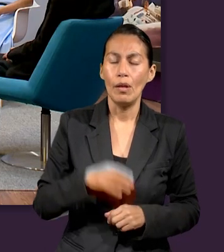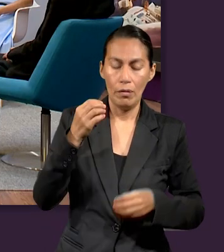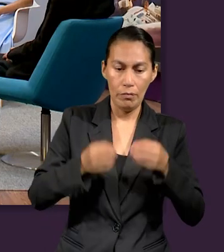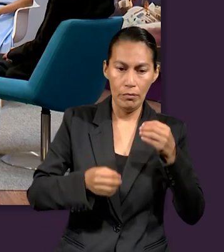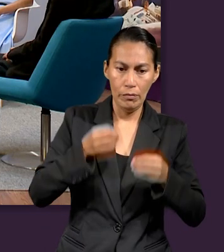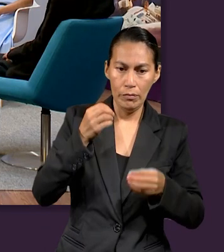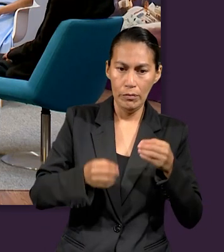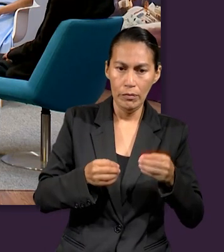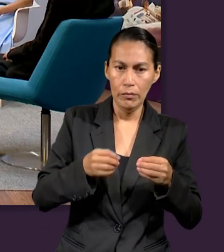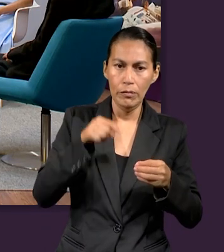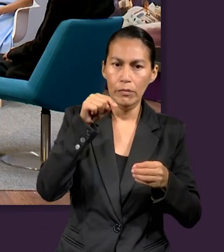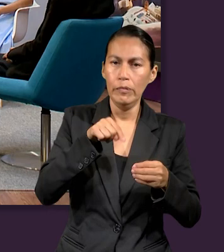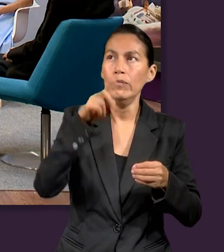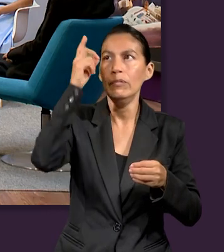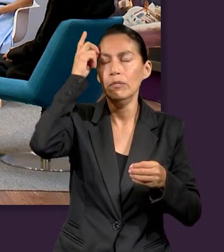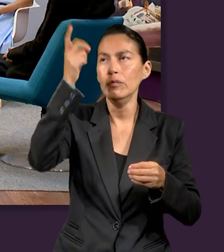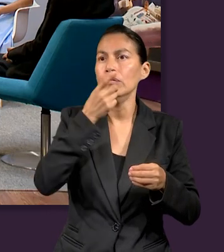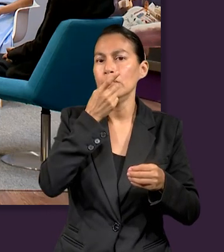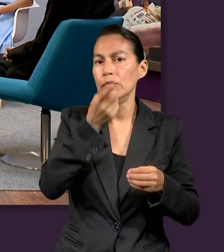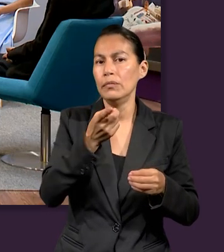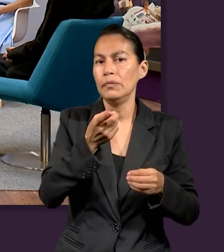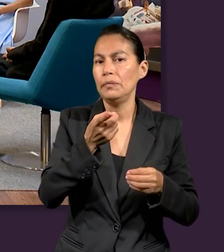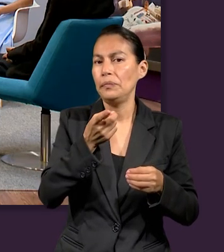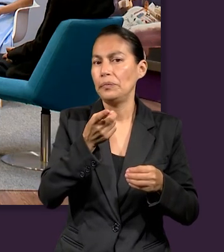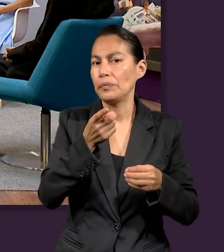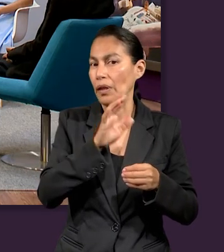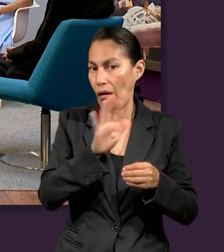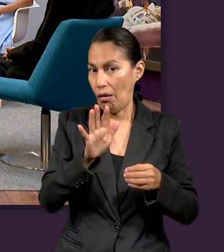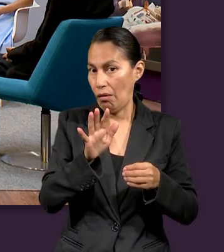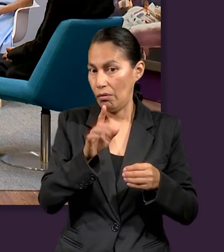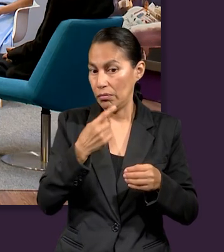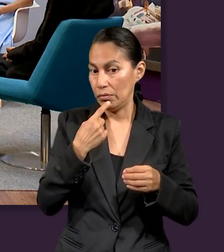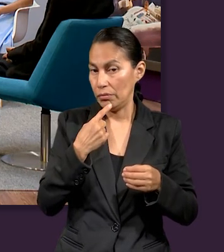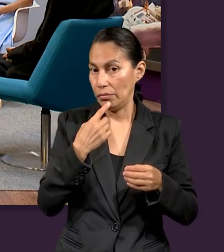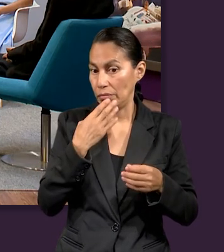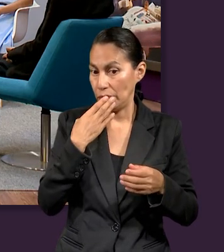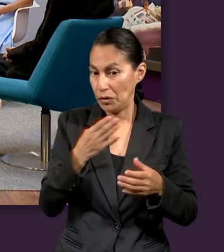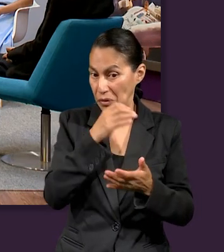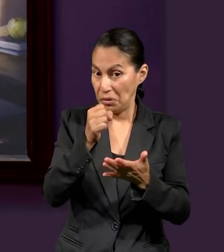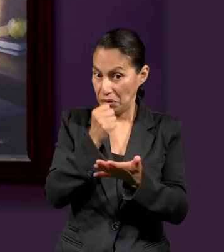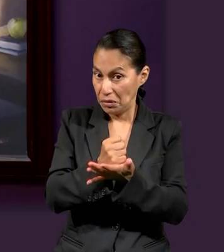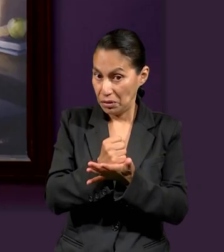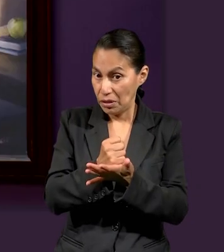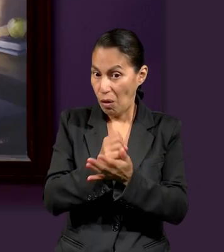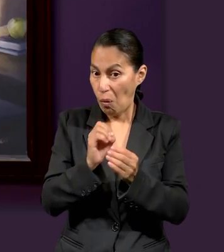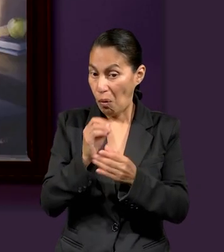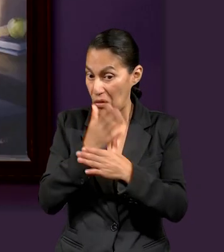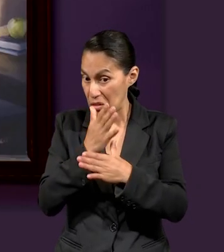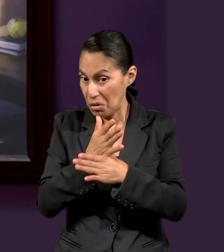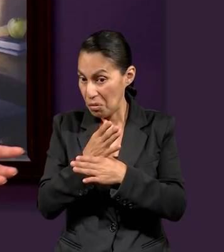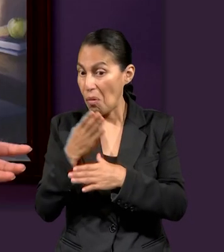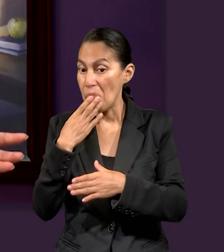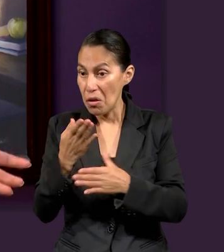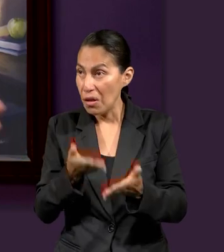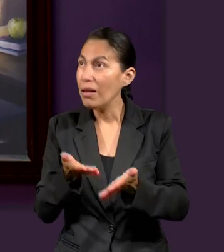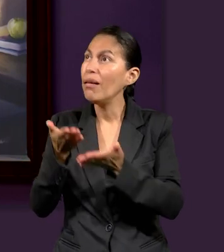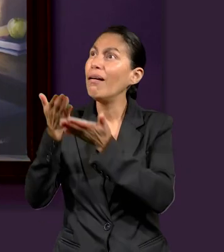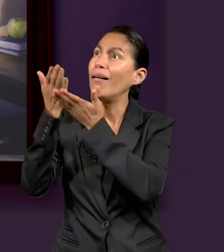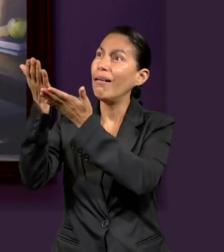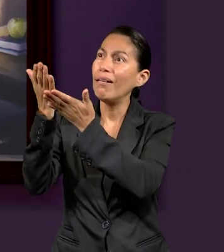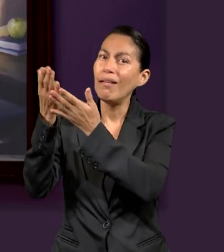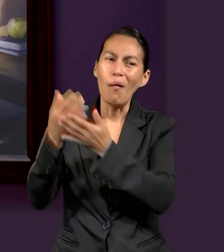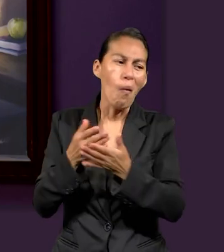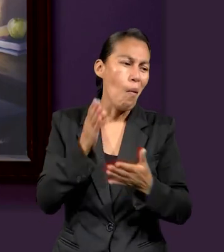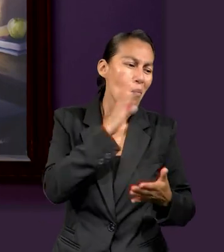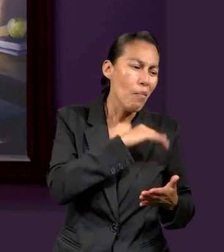la solución final de Dios. O ese es el juicio que, bien o